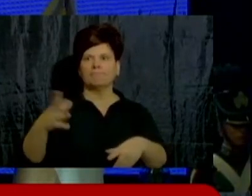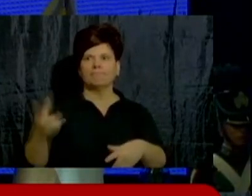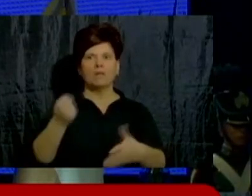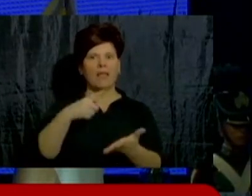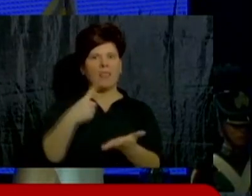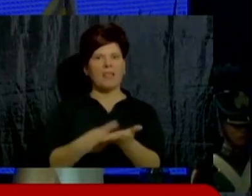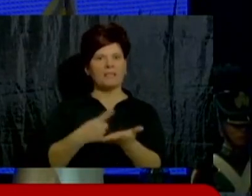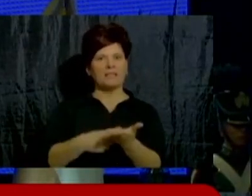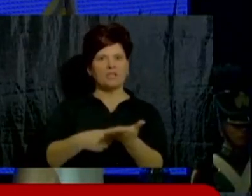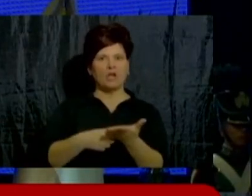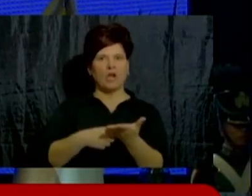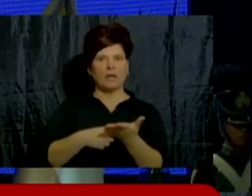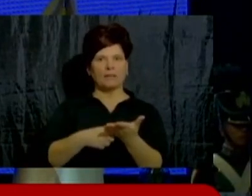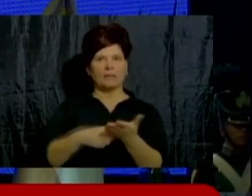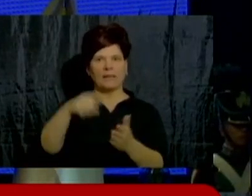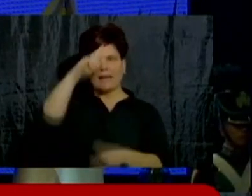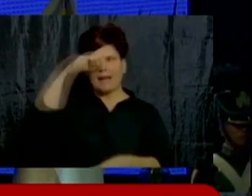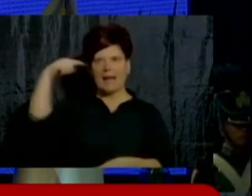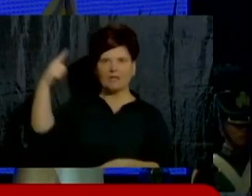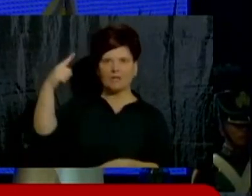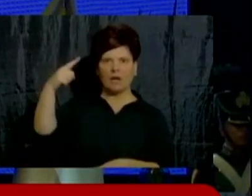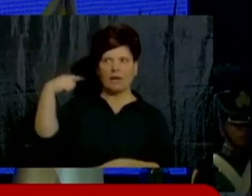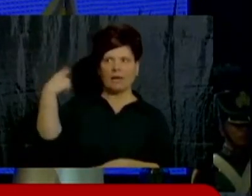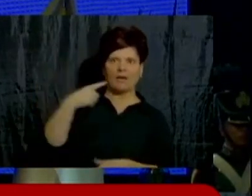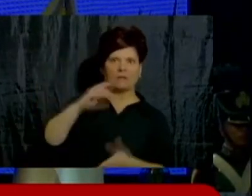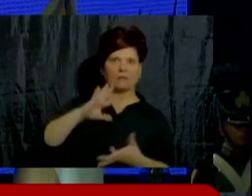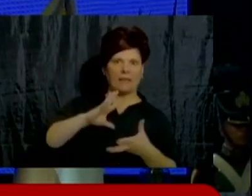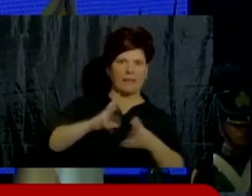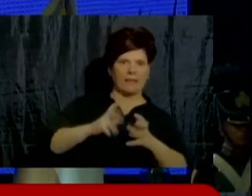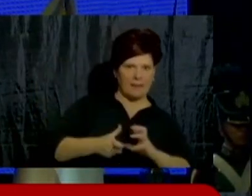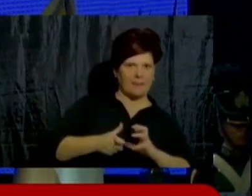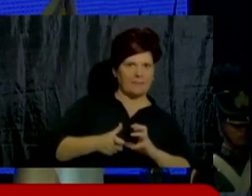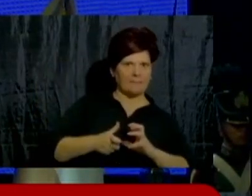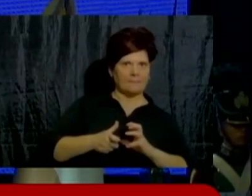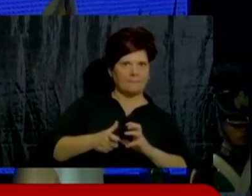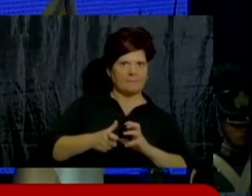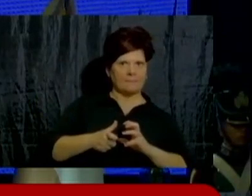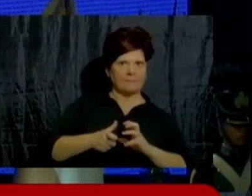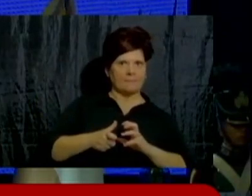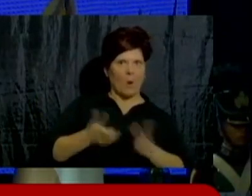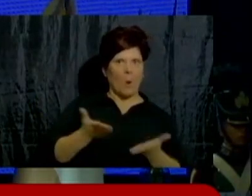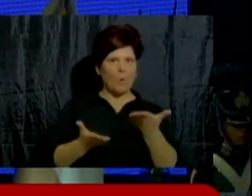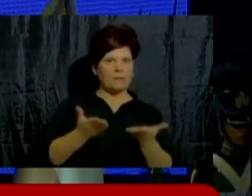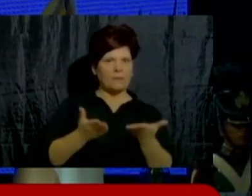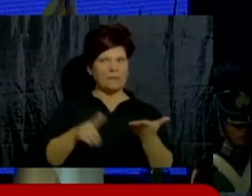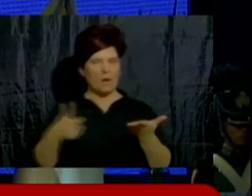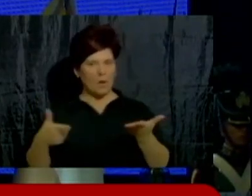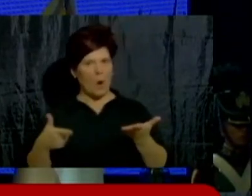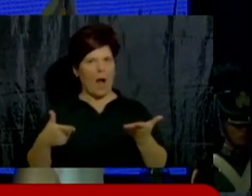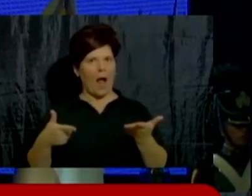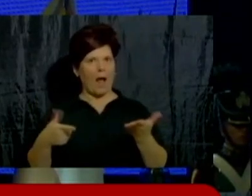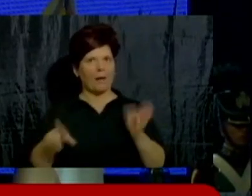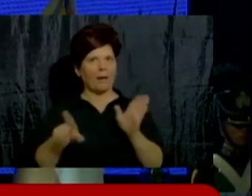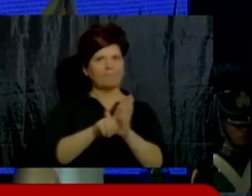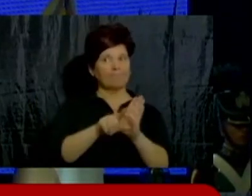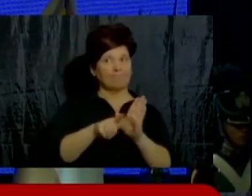que nos afectan de manera inesperada, injusta, violenta e ilegal.